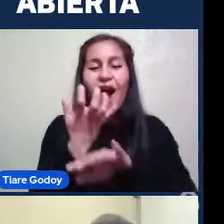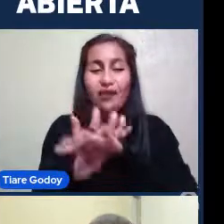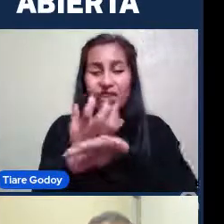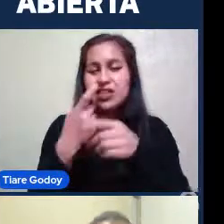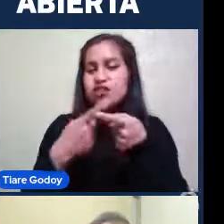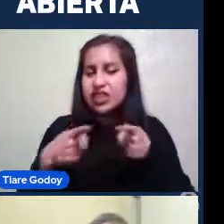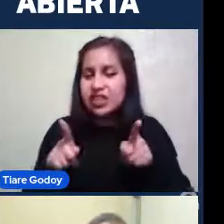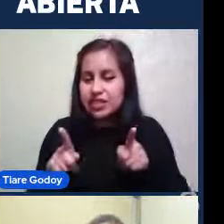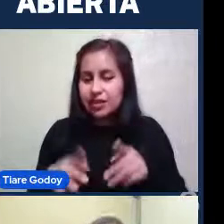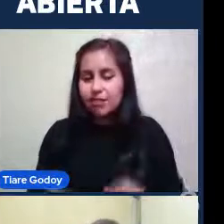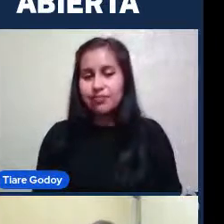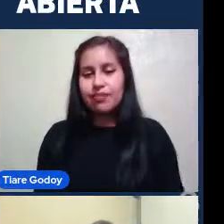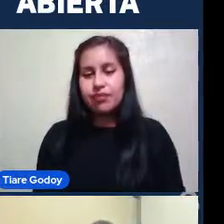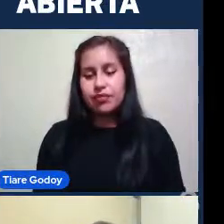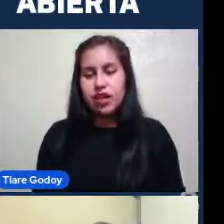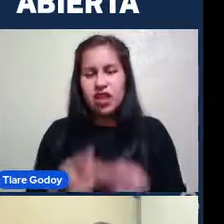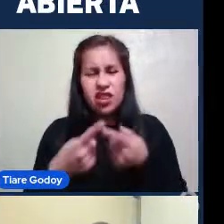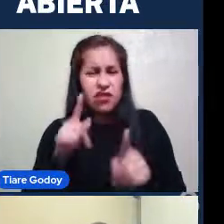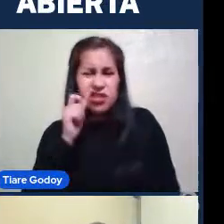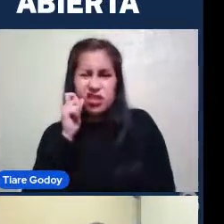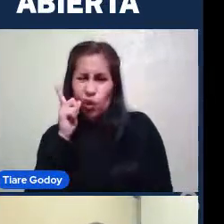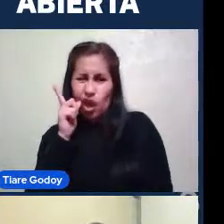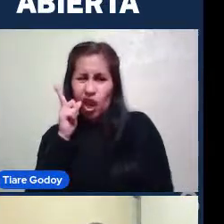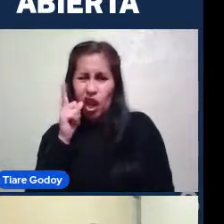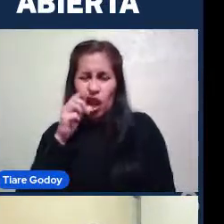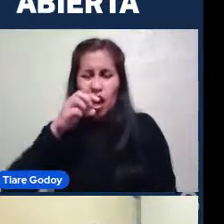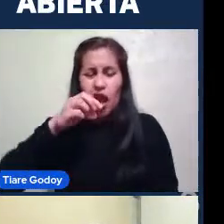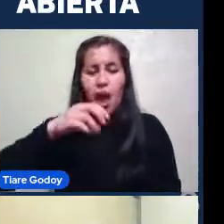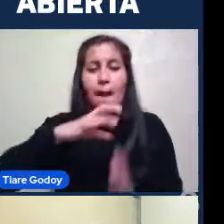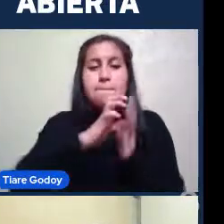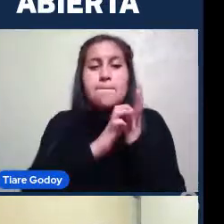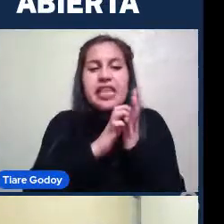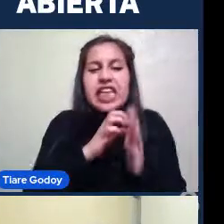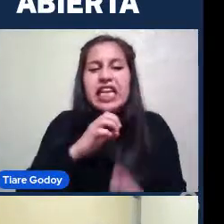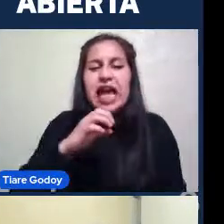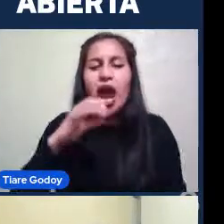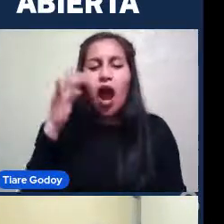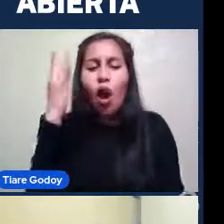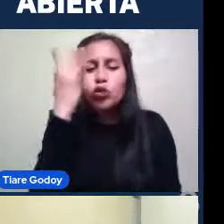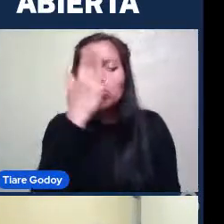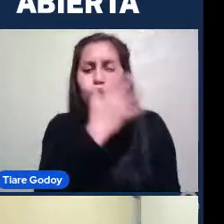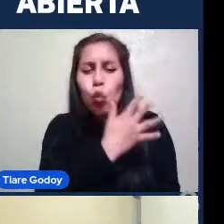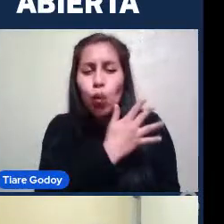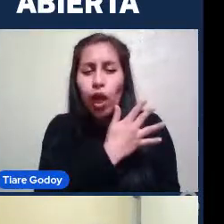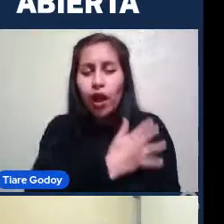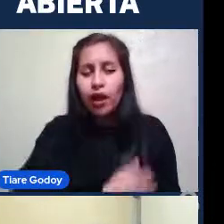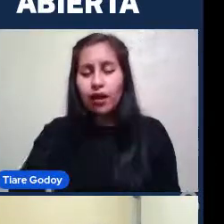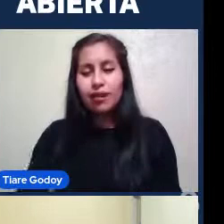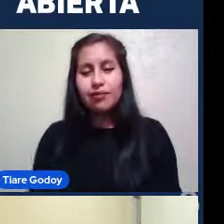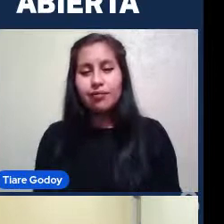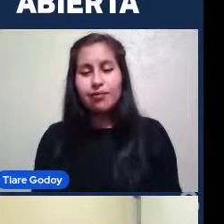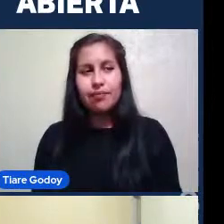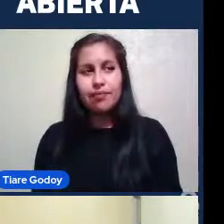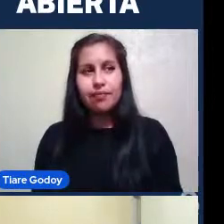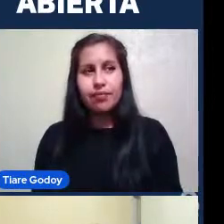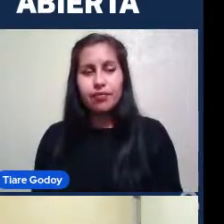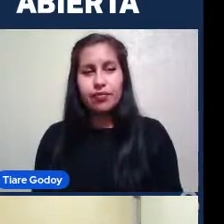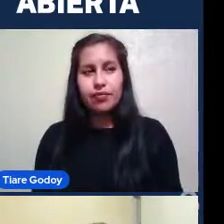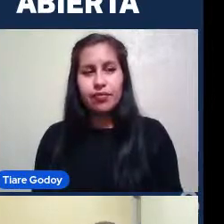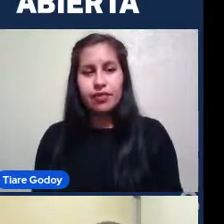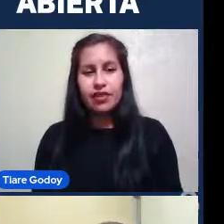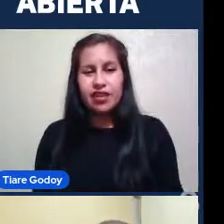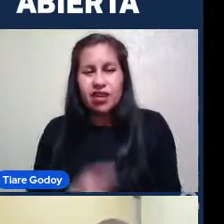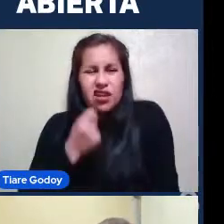Y esa diferencia Es la materia oscura La materia oscura Es De Es un